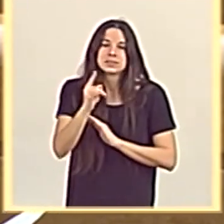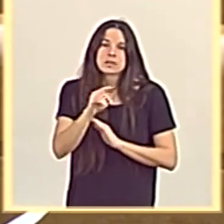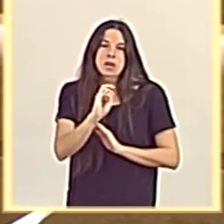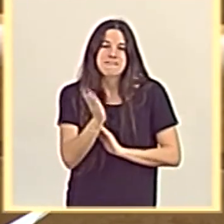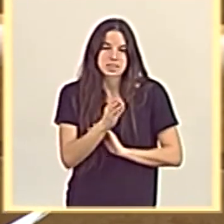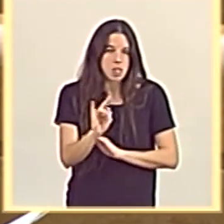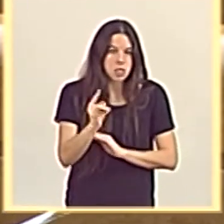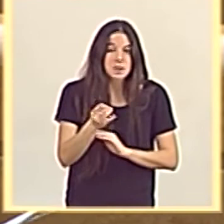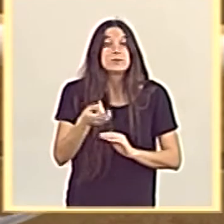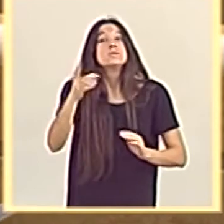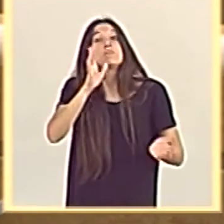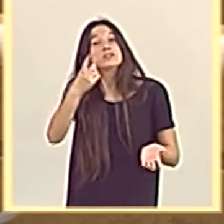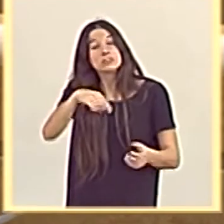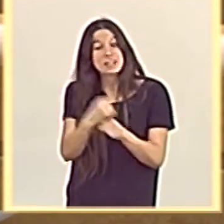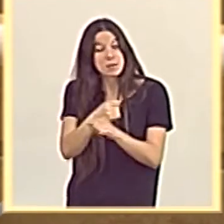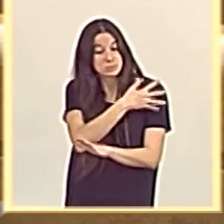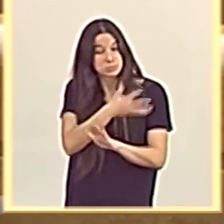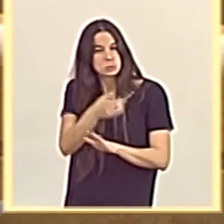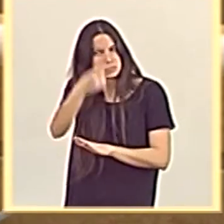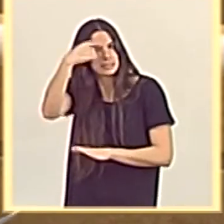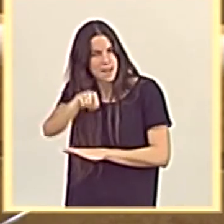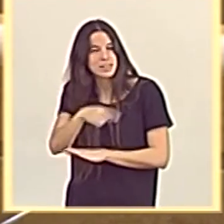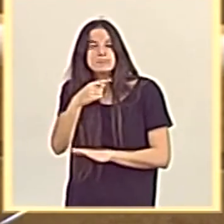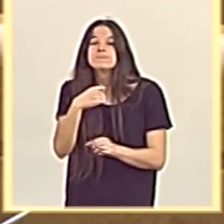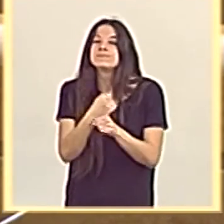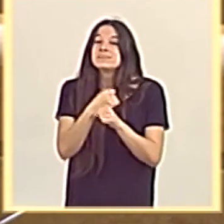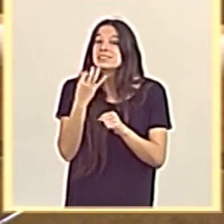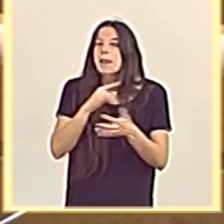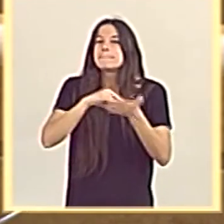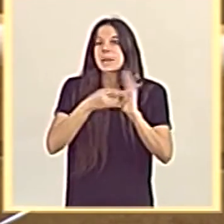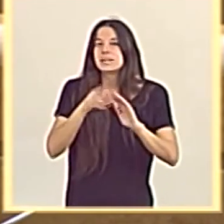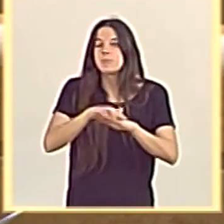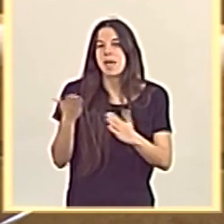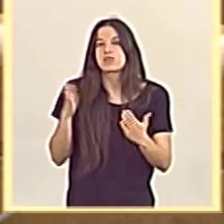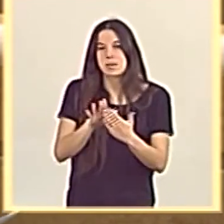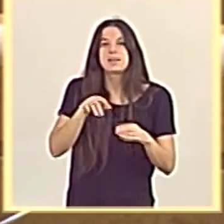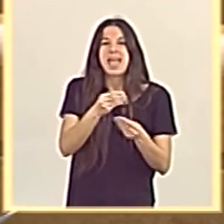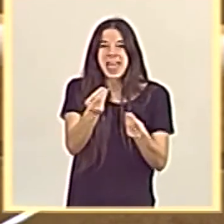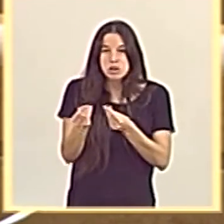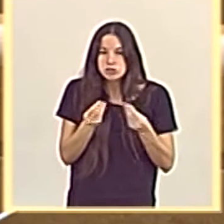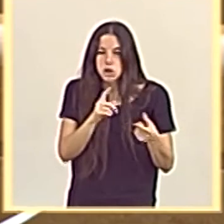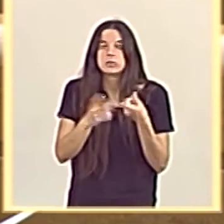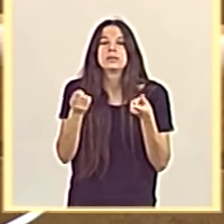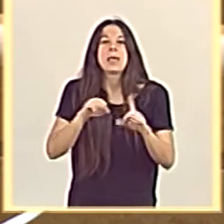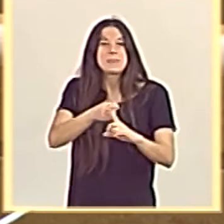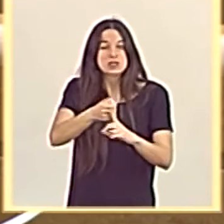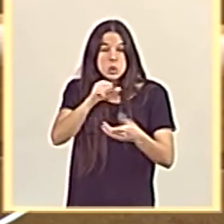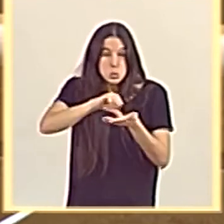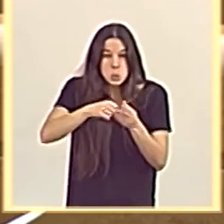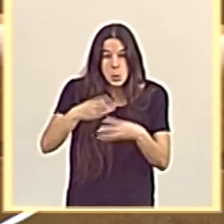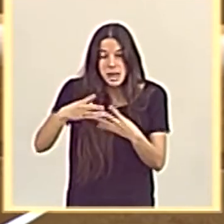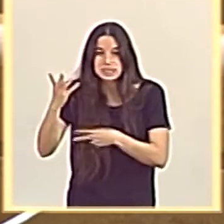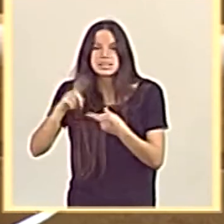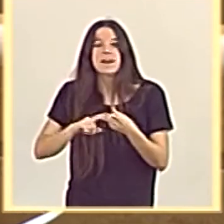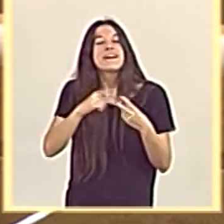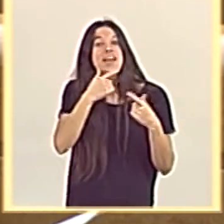como bien conoce, es en planes que nos permitan hacer frente a la erosión, a la presión urbanística, que faciliten el aporte de